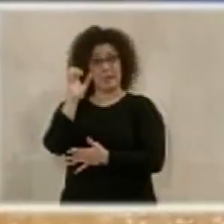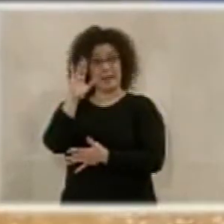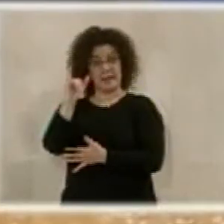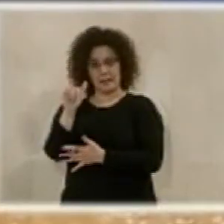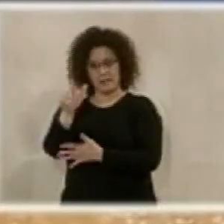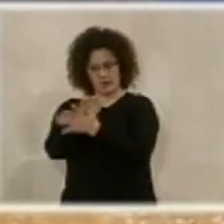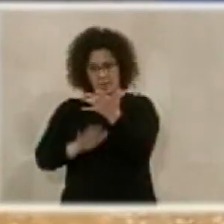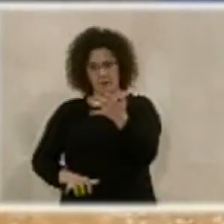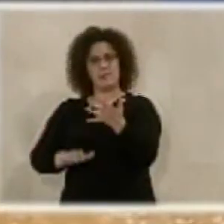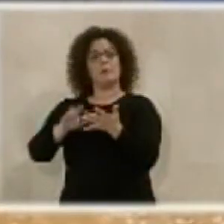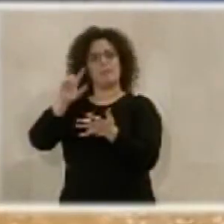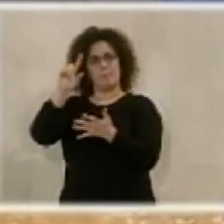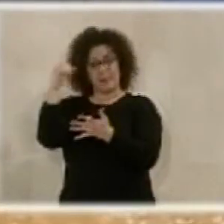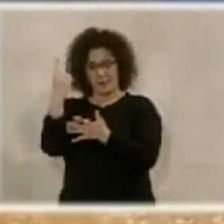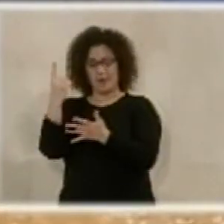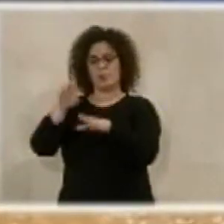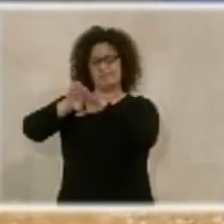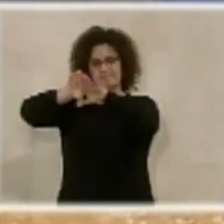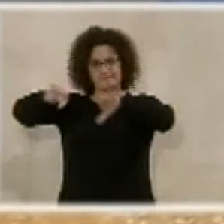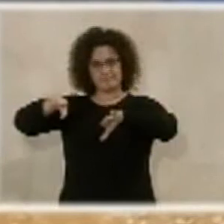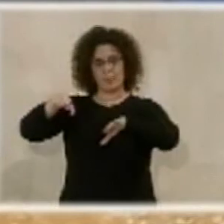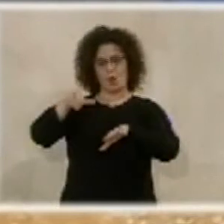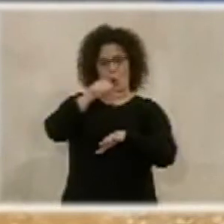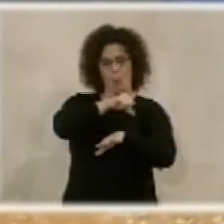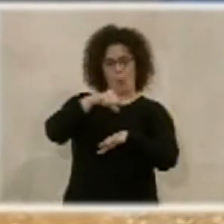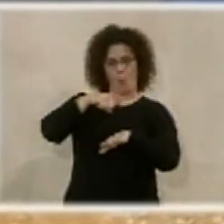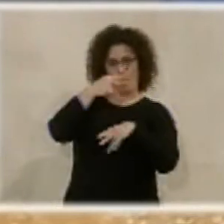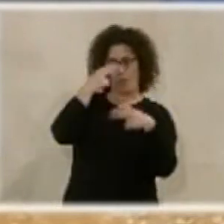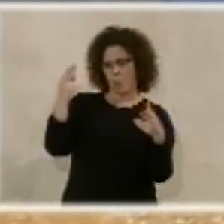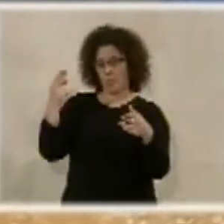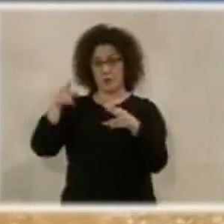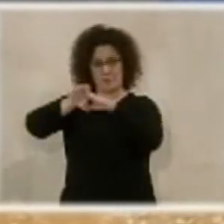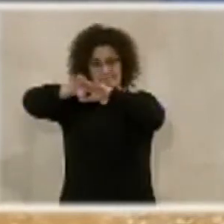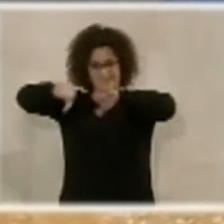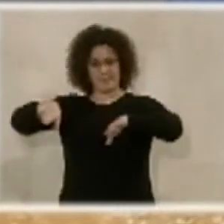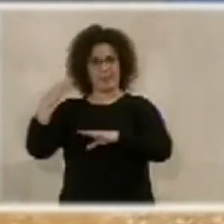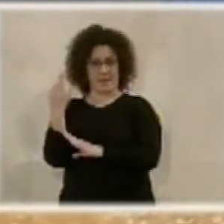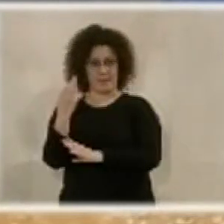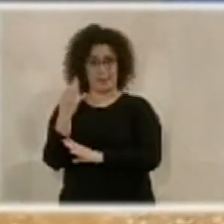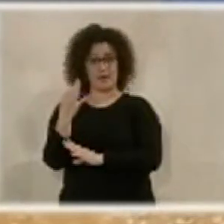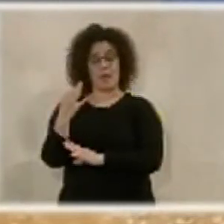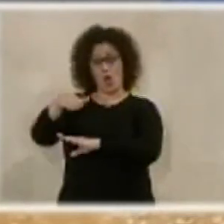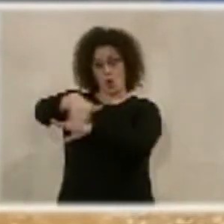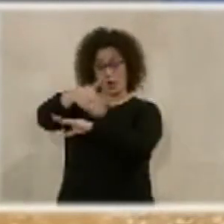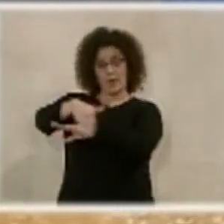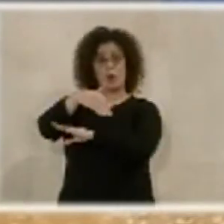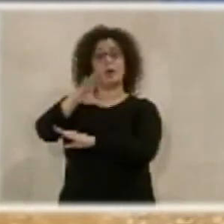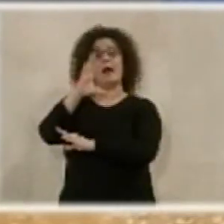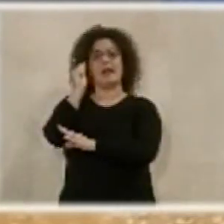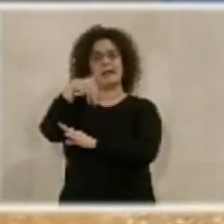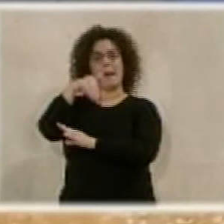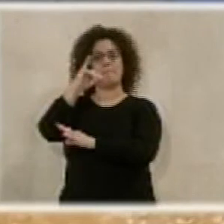que deslindar el dominio público de una vía pecuaria, que es el Cordero de la Campita. El Cordero de la Campita hay